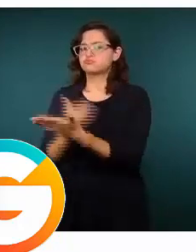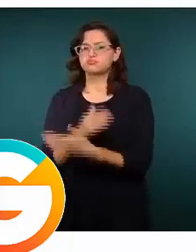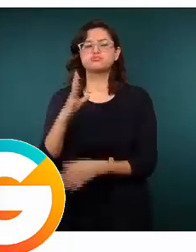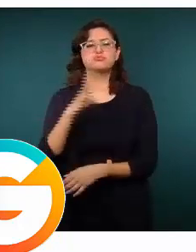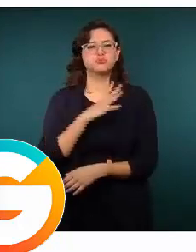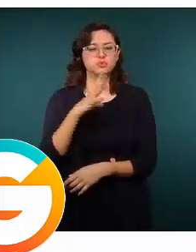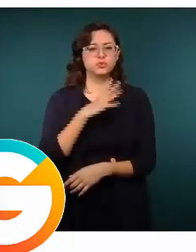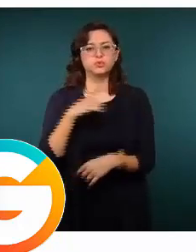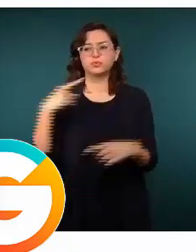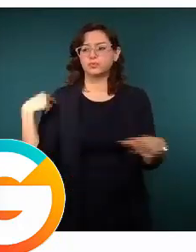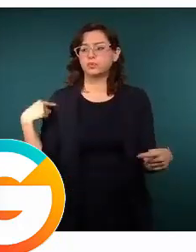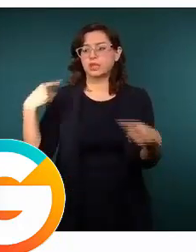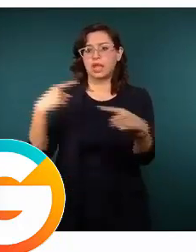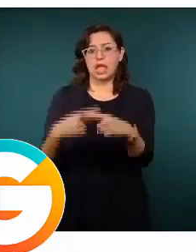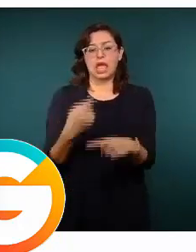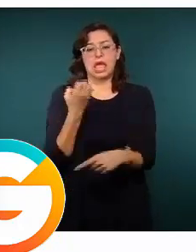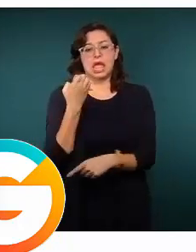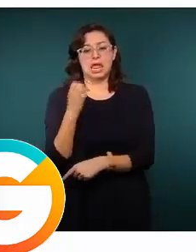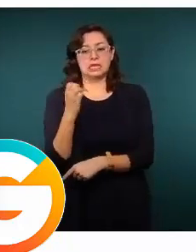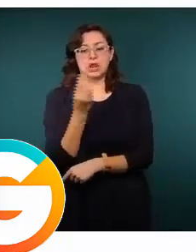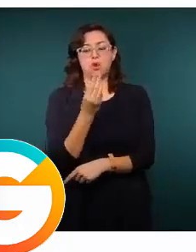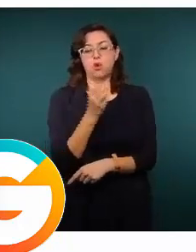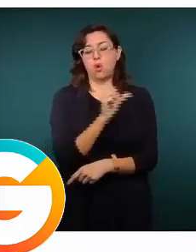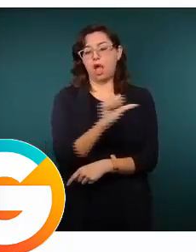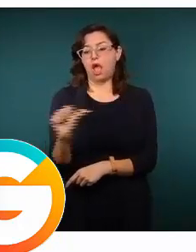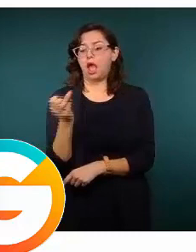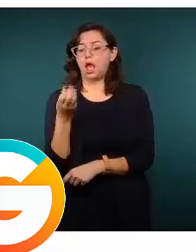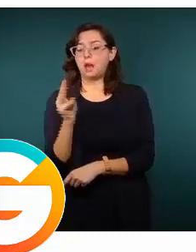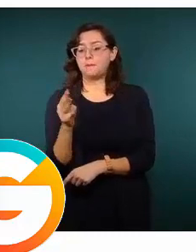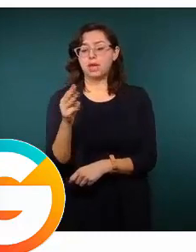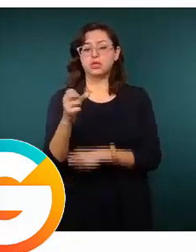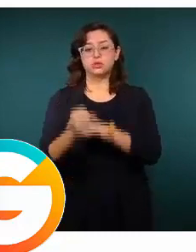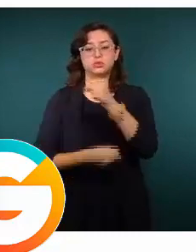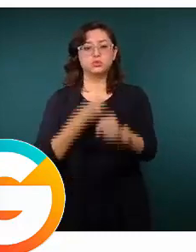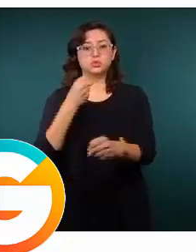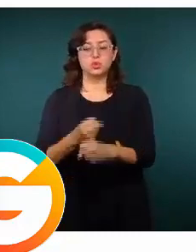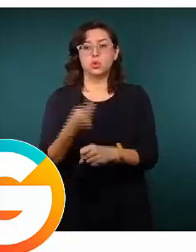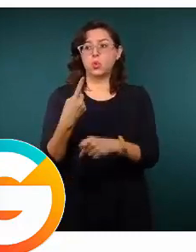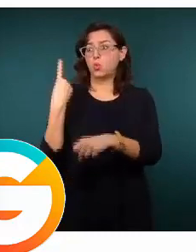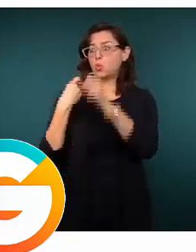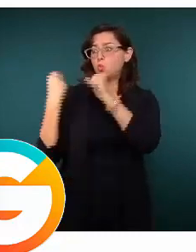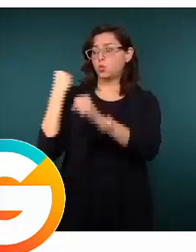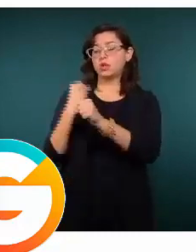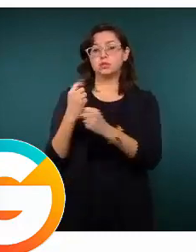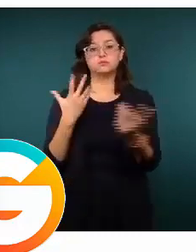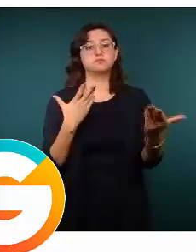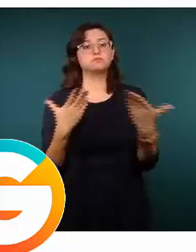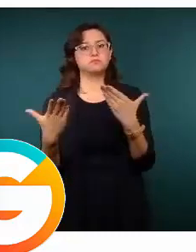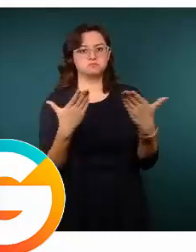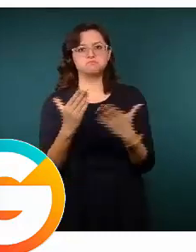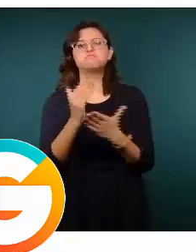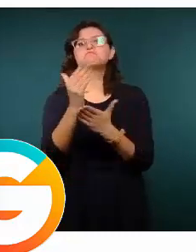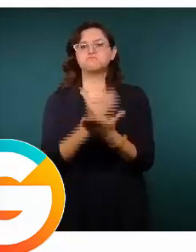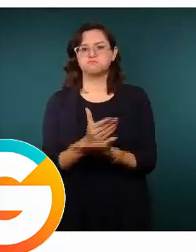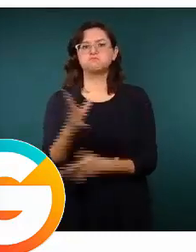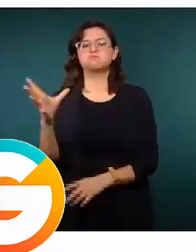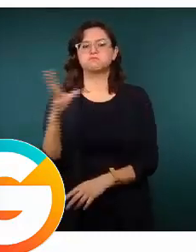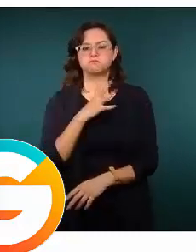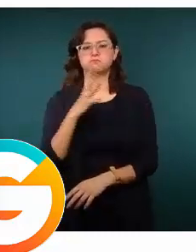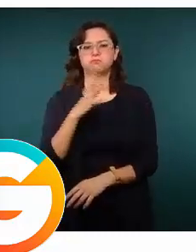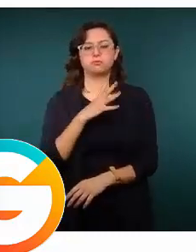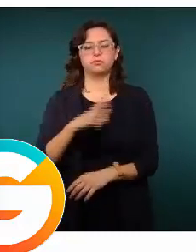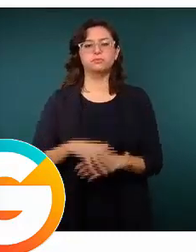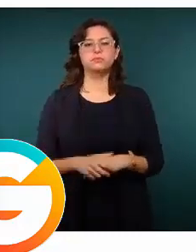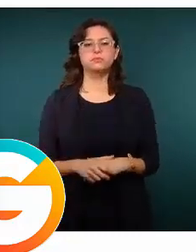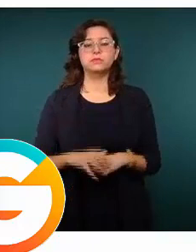en lo que va del periodo de enero a mayo de este año comparado a enero a mayo del año pasado. La